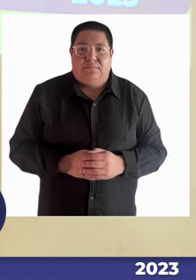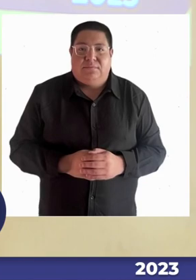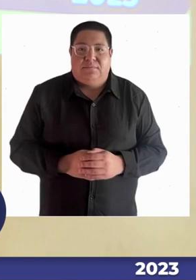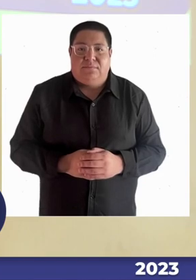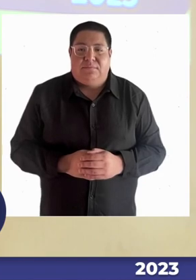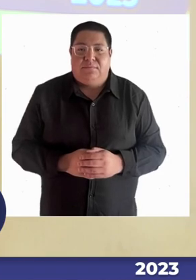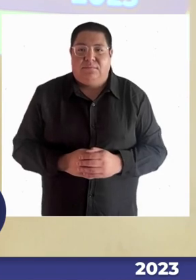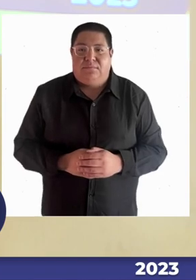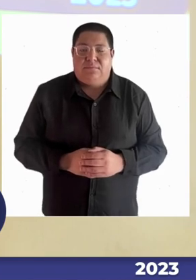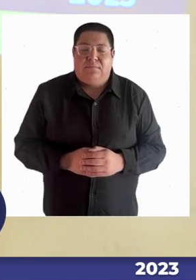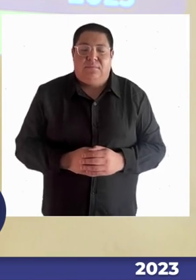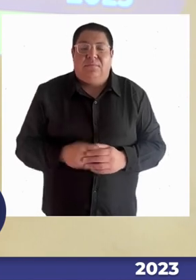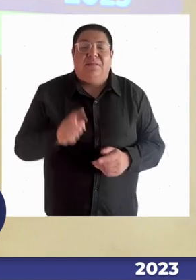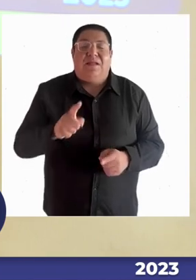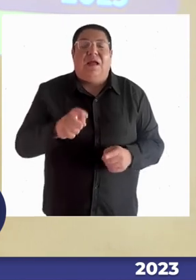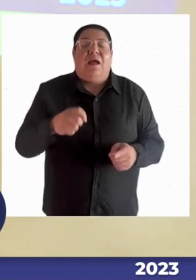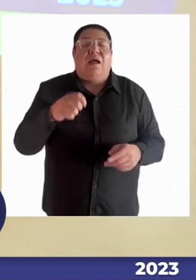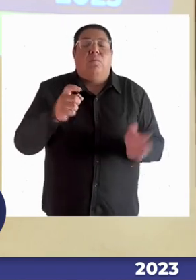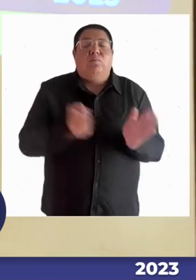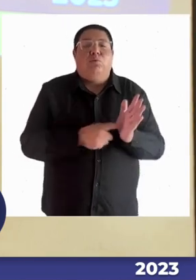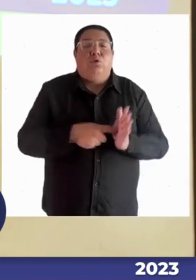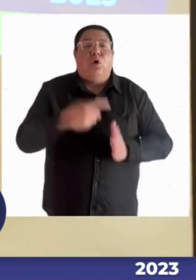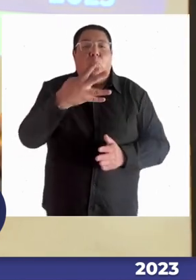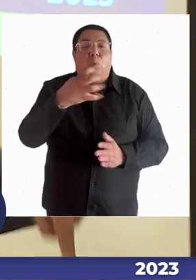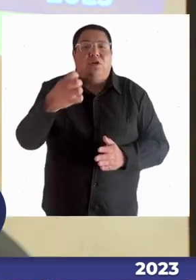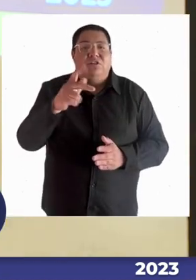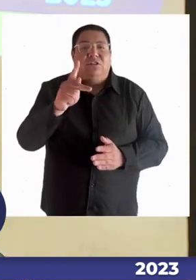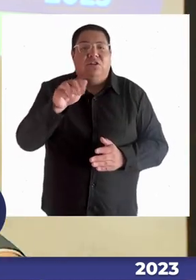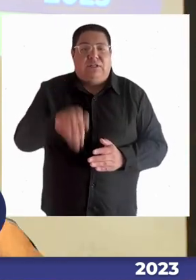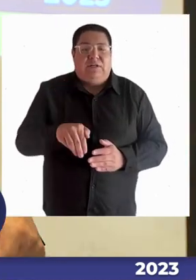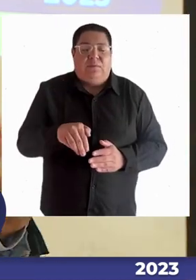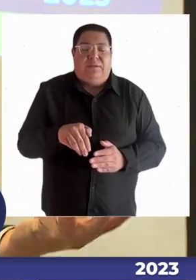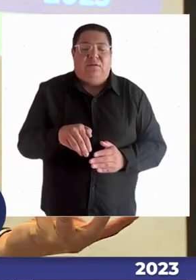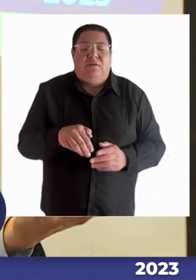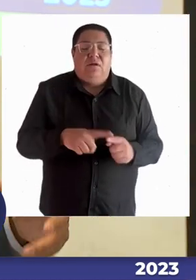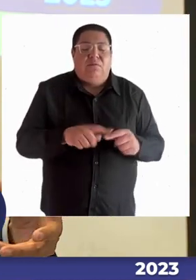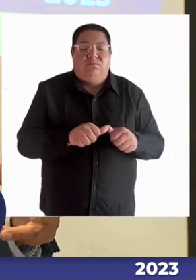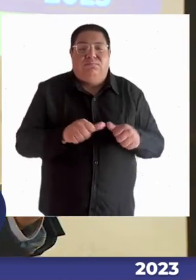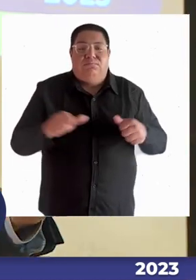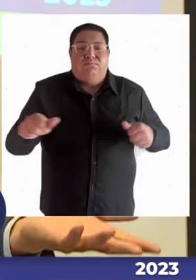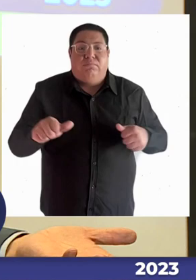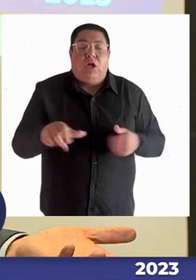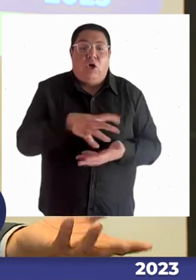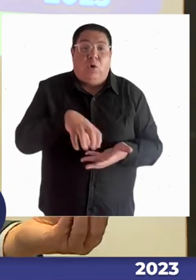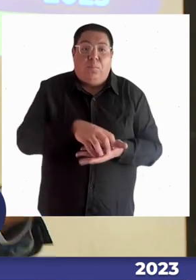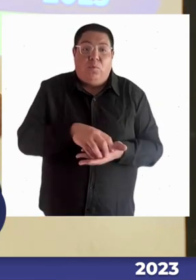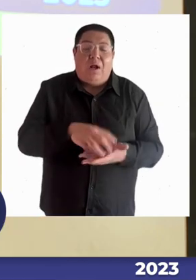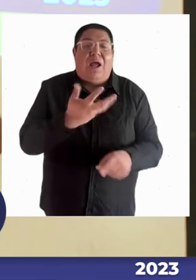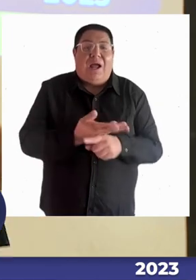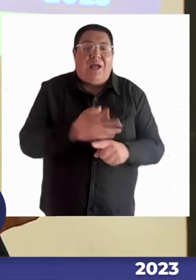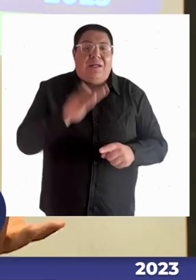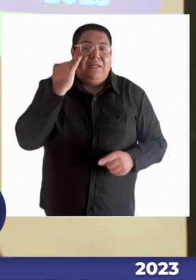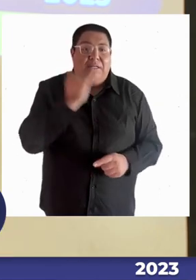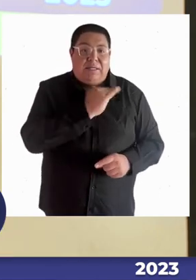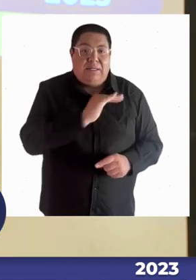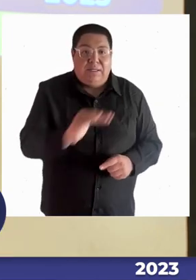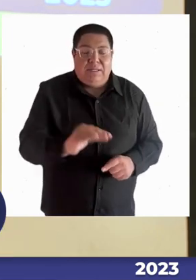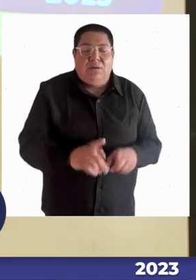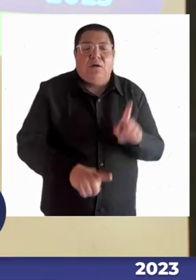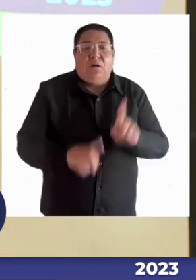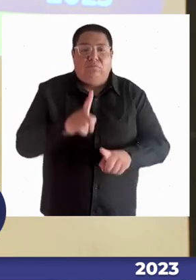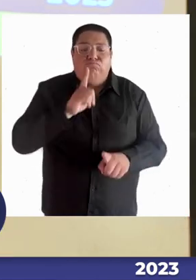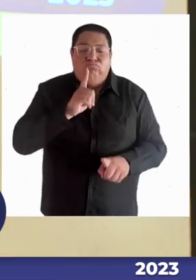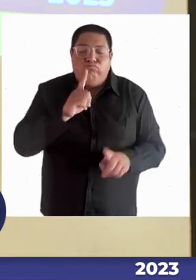400 kilómetros de la comuna más lejana de nuestra región? Y que dentro de esa comuna hay niños, niñas, adolescentes que están con requerimientos